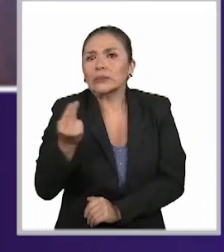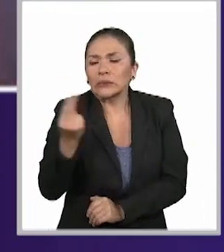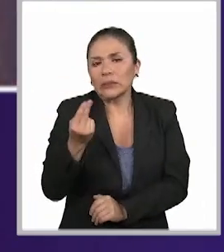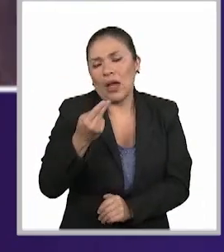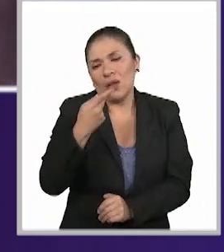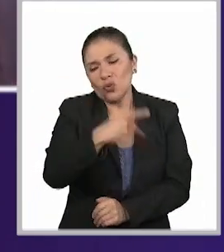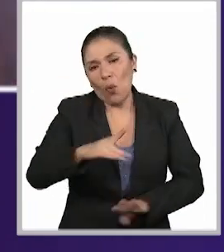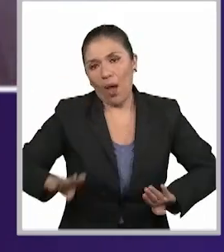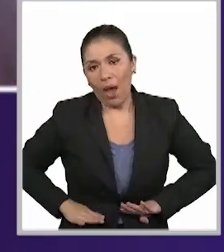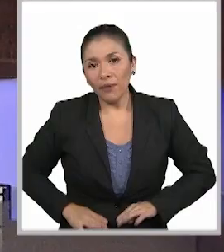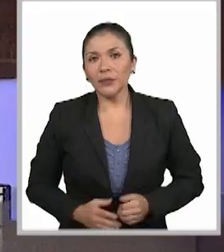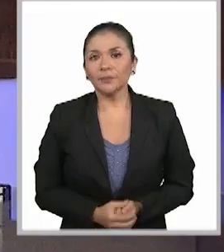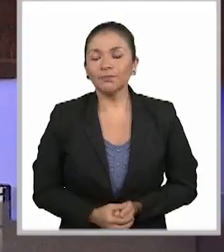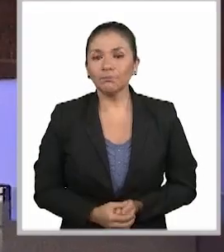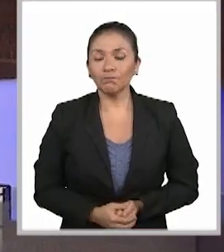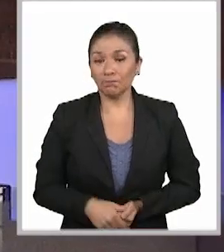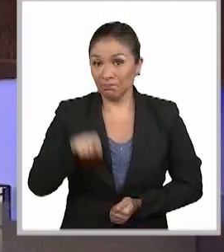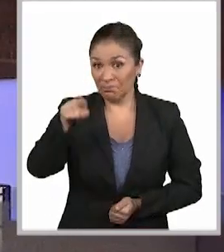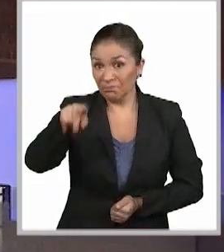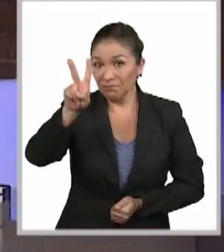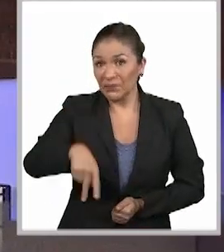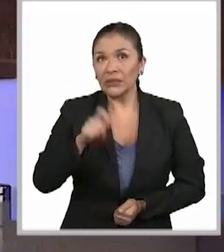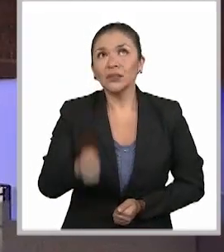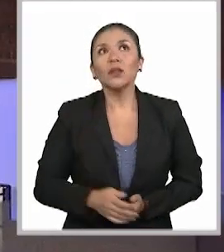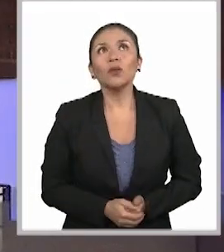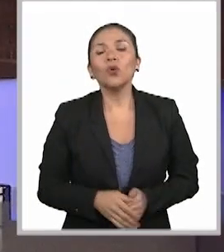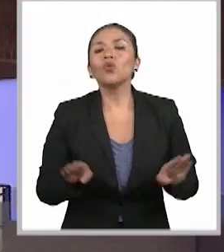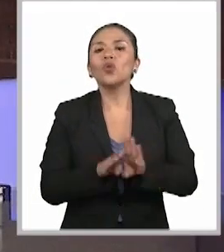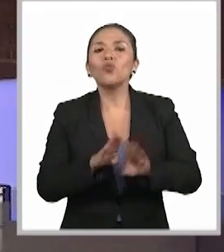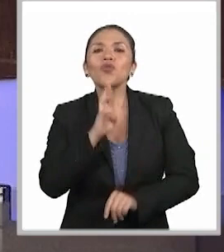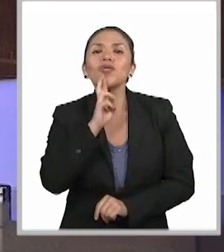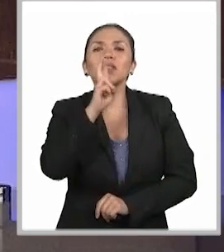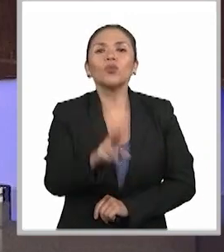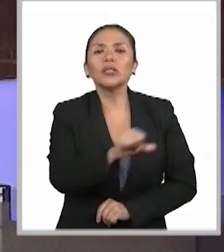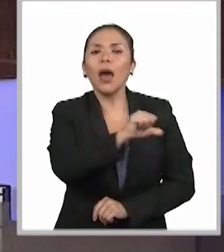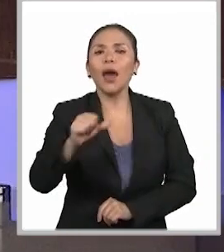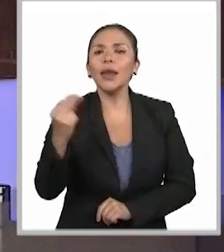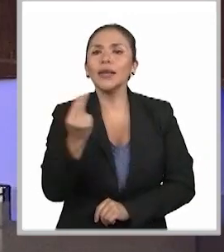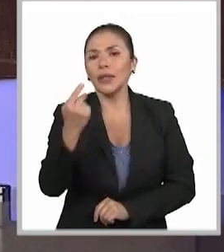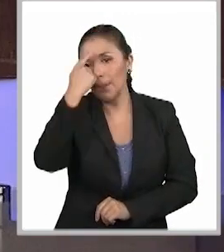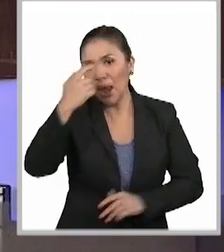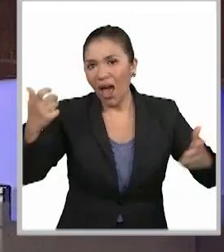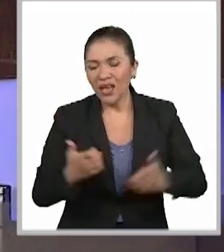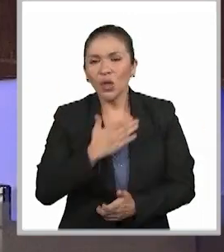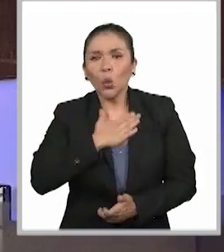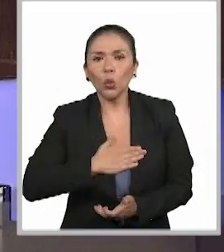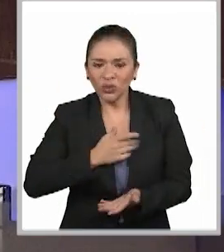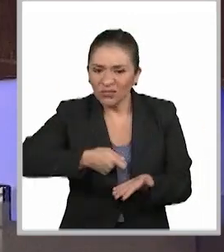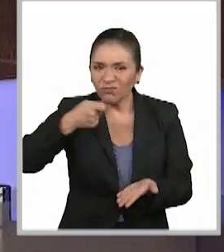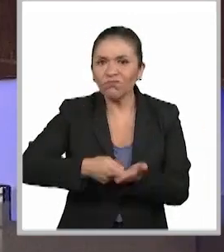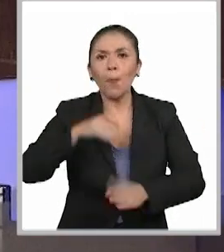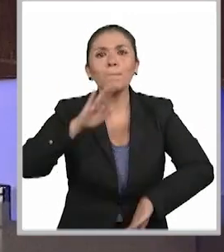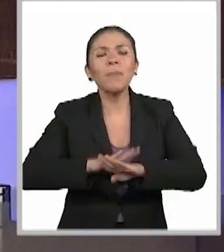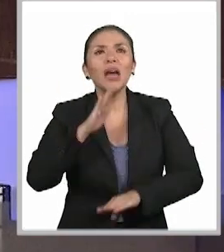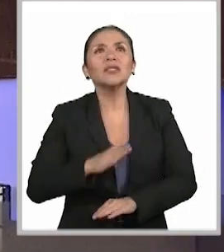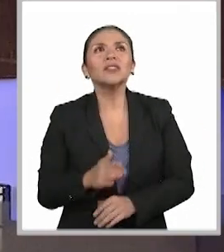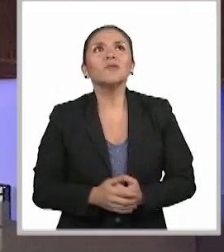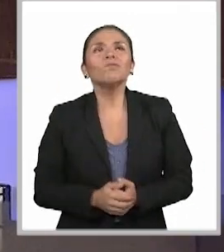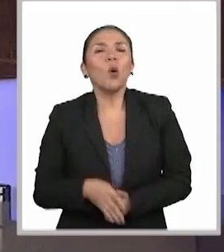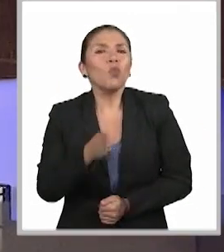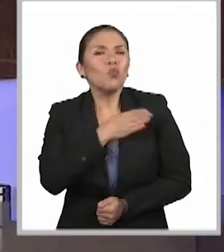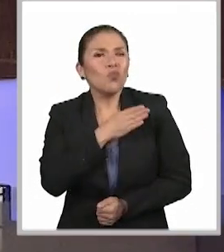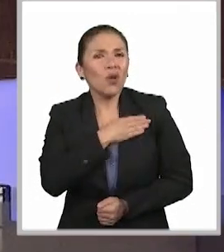necesita. Y no puedo dejar de ver esto como respuesta de la necesidad de una impartición de justicia más